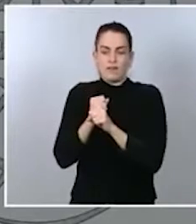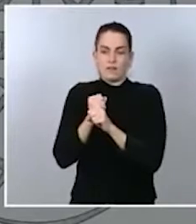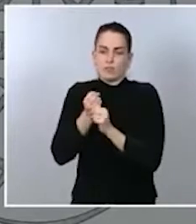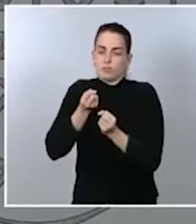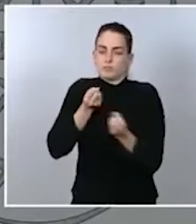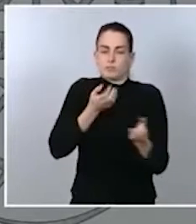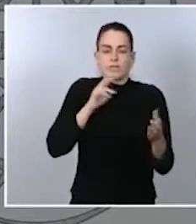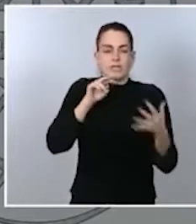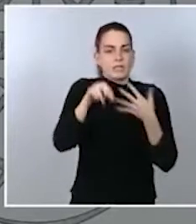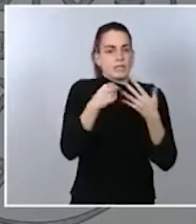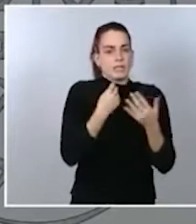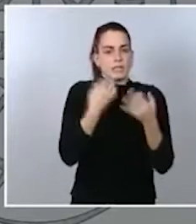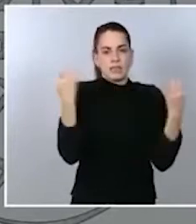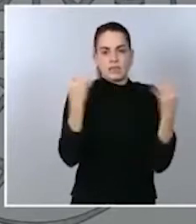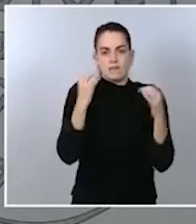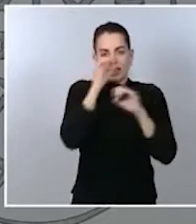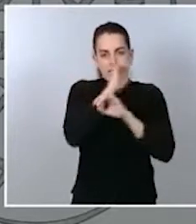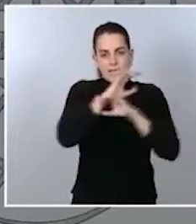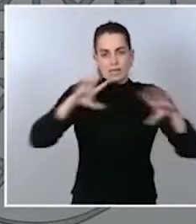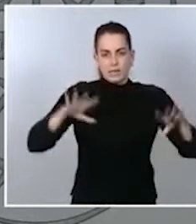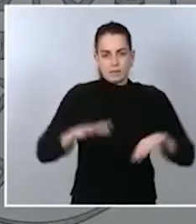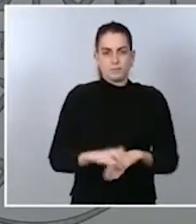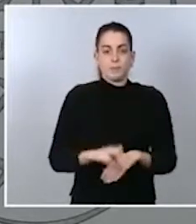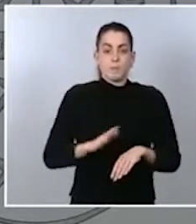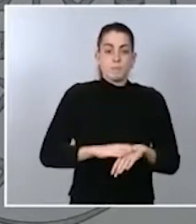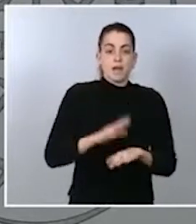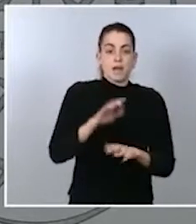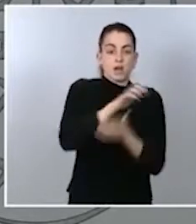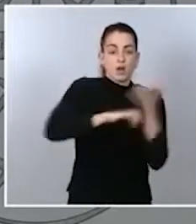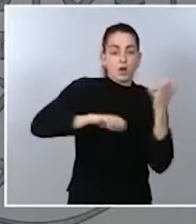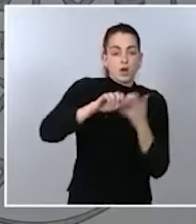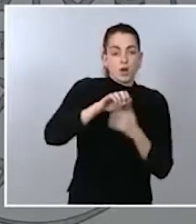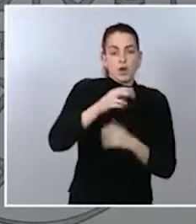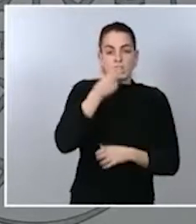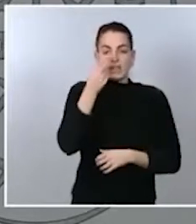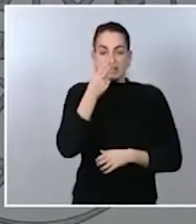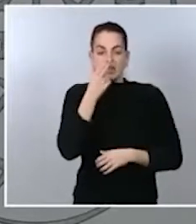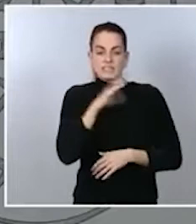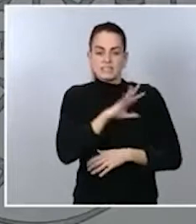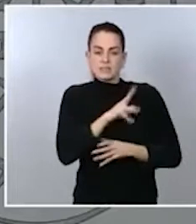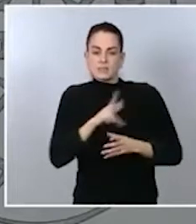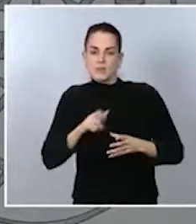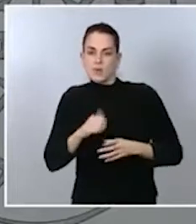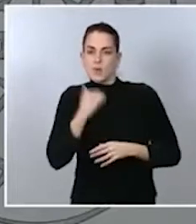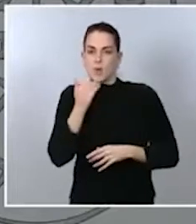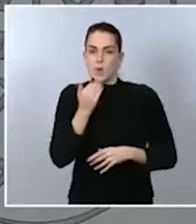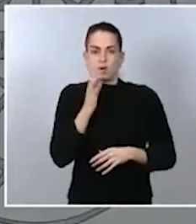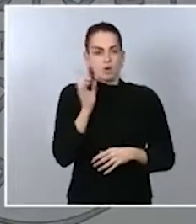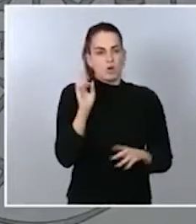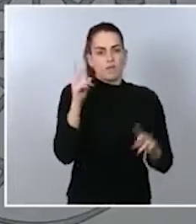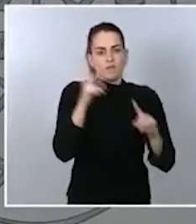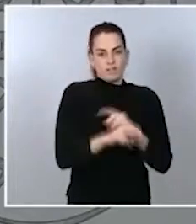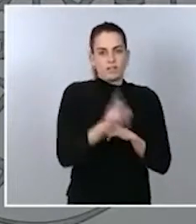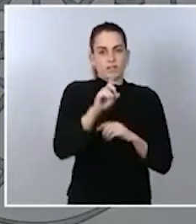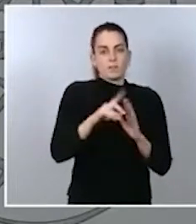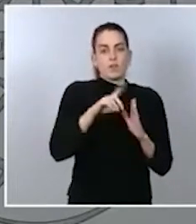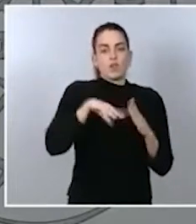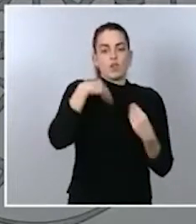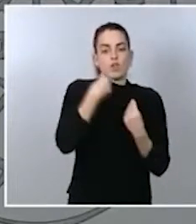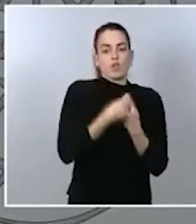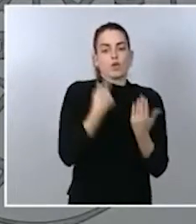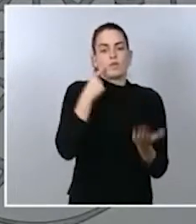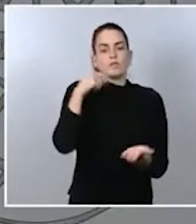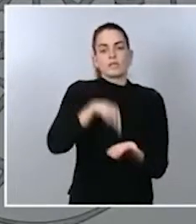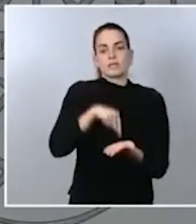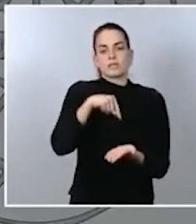para evitar el conflicto de intereses o para dar a conocer los requisitos de documentación que se elaboran por